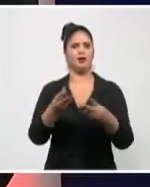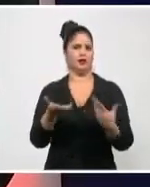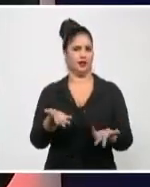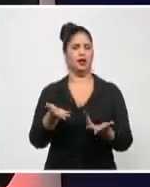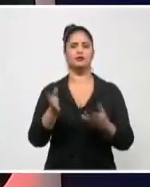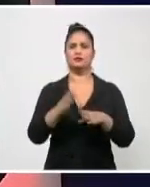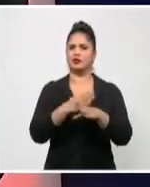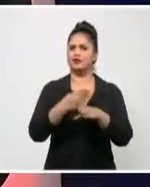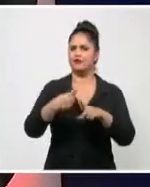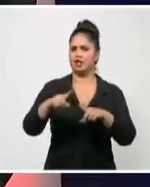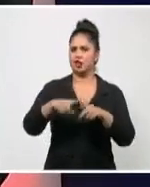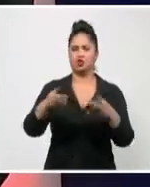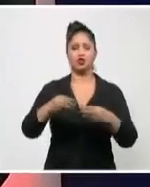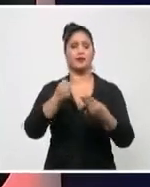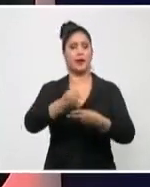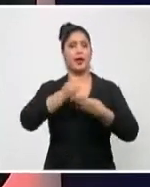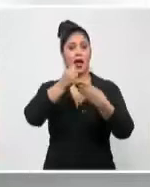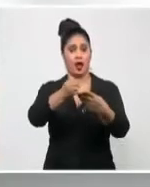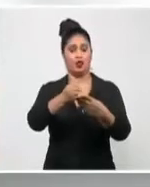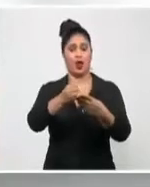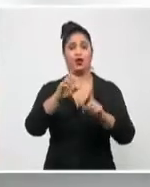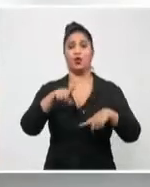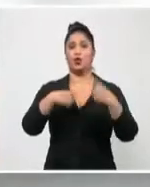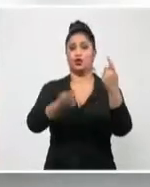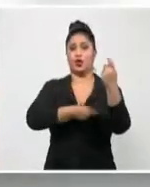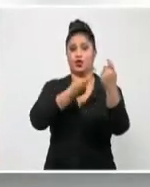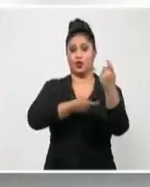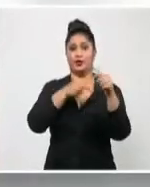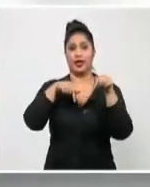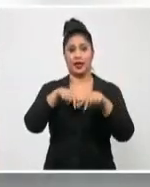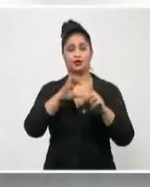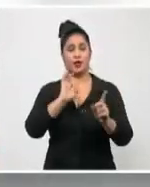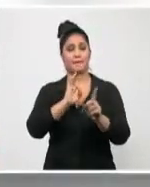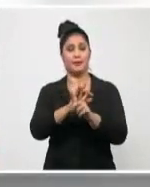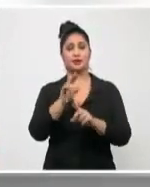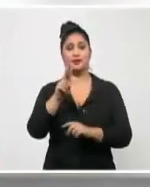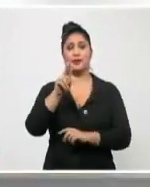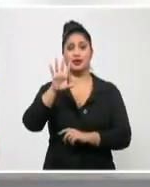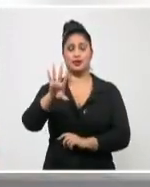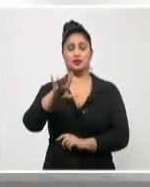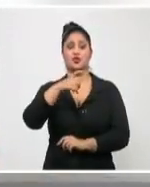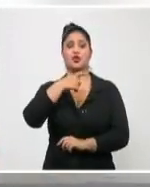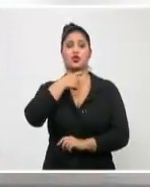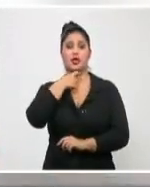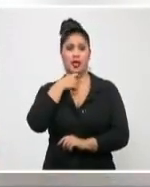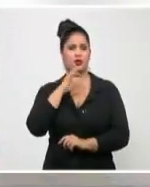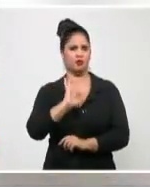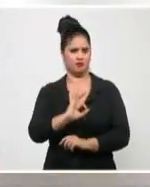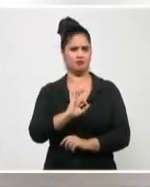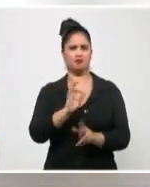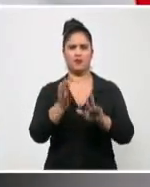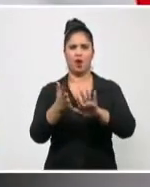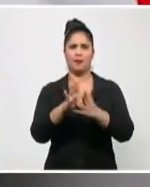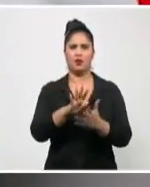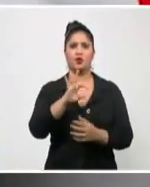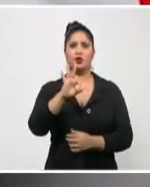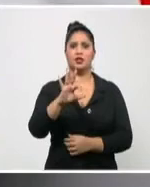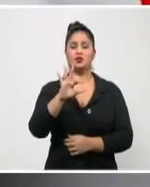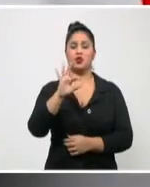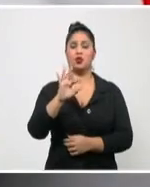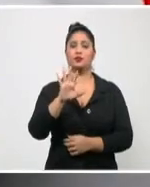en el enfrentamiento a la COVID-19. El contenedor partió el 25 de enero con una carga valorada en 586